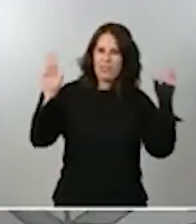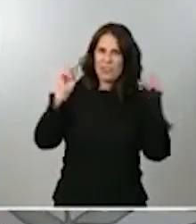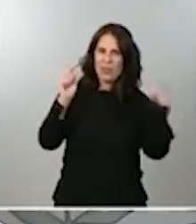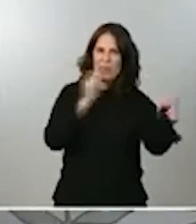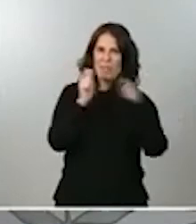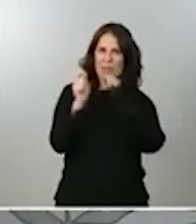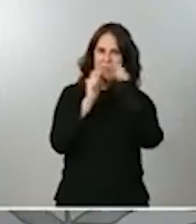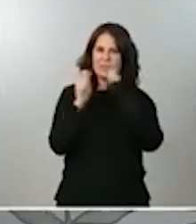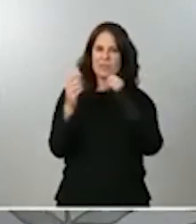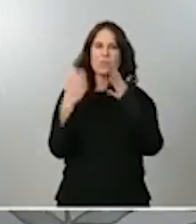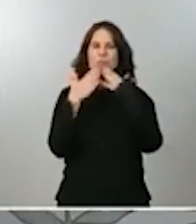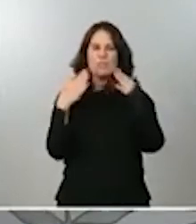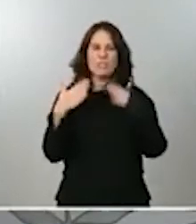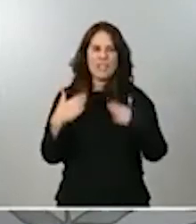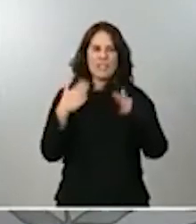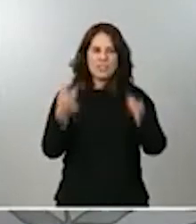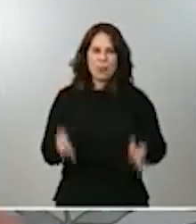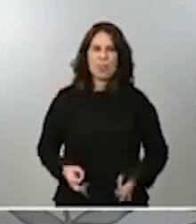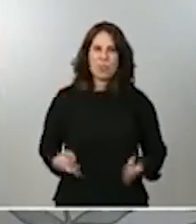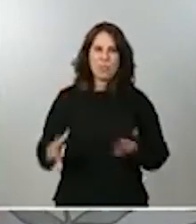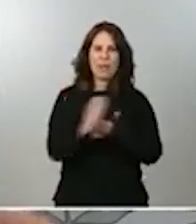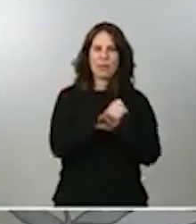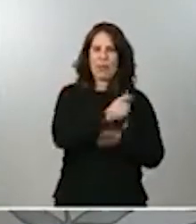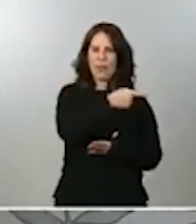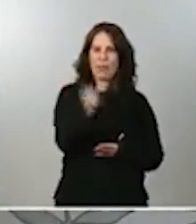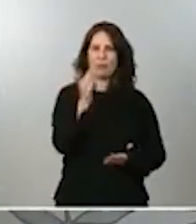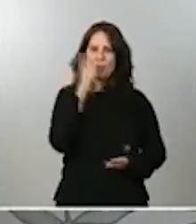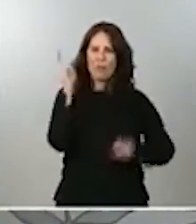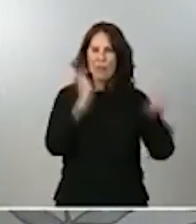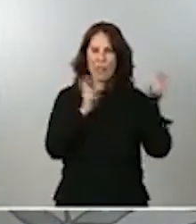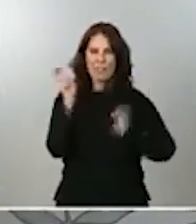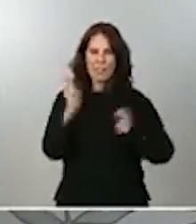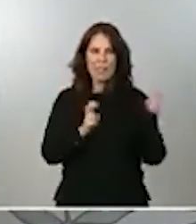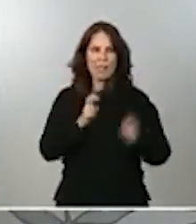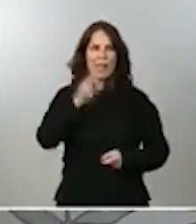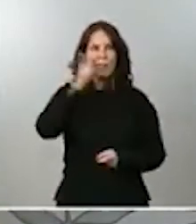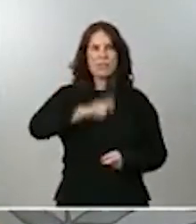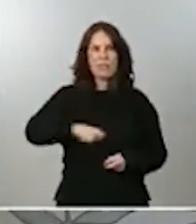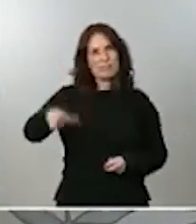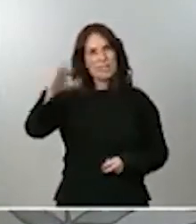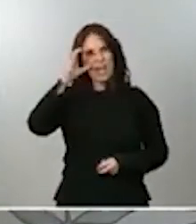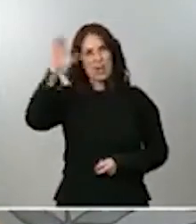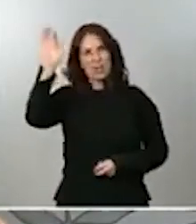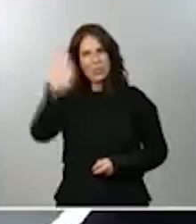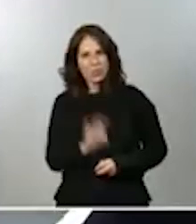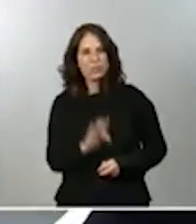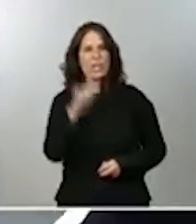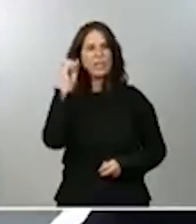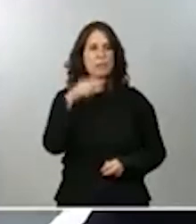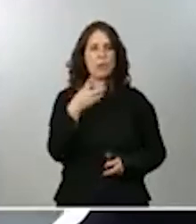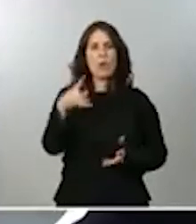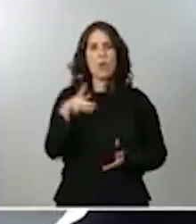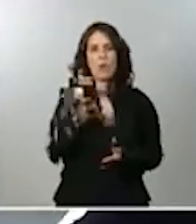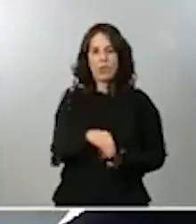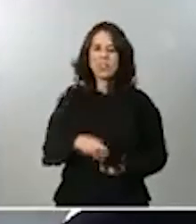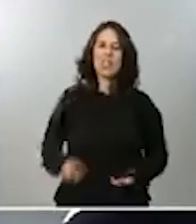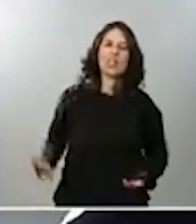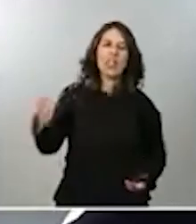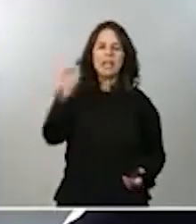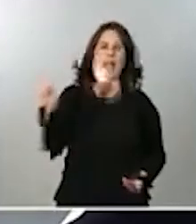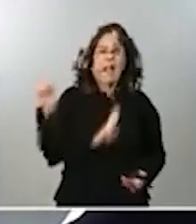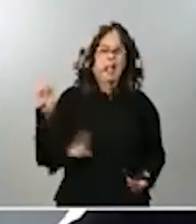gracias como siempre a todos por su comparecencia a las personas que nos han escuchado y una vez más reiteramos al finalizar